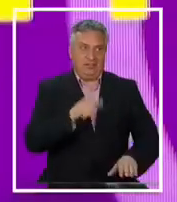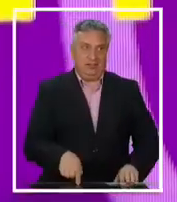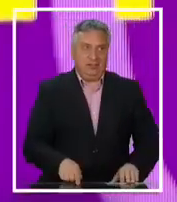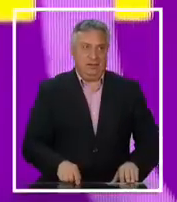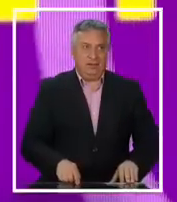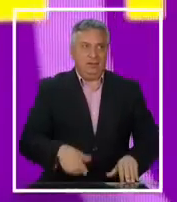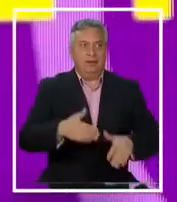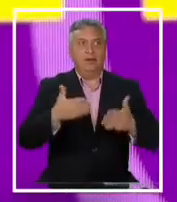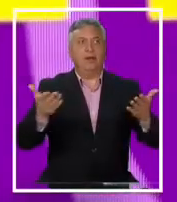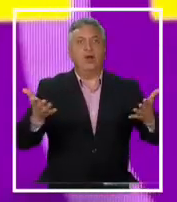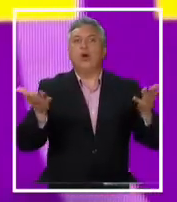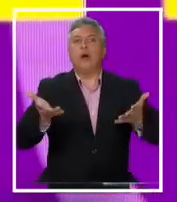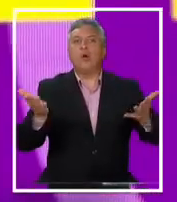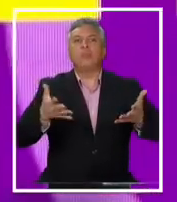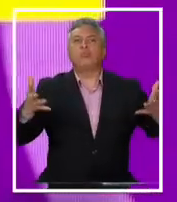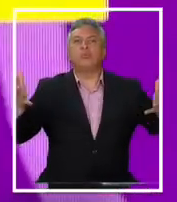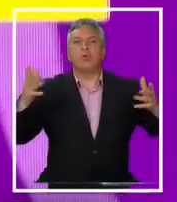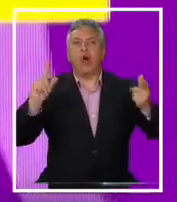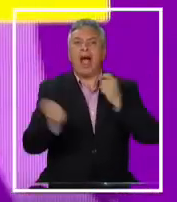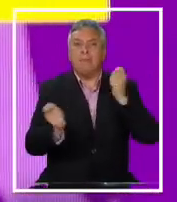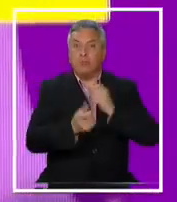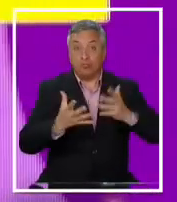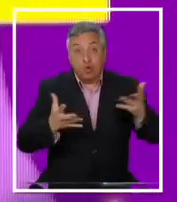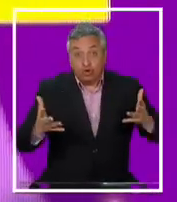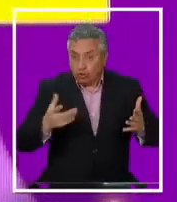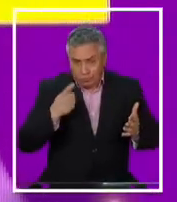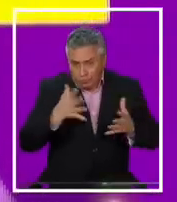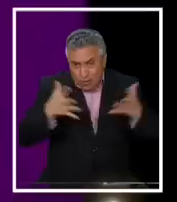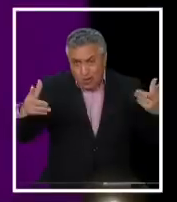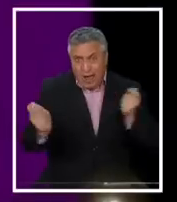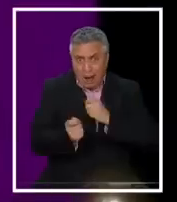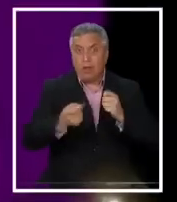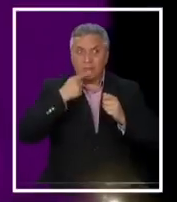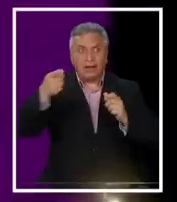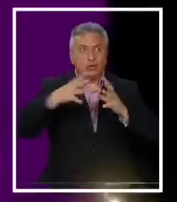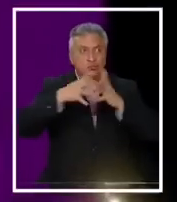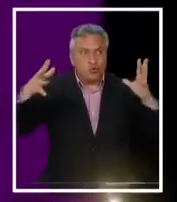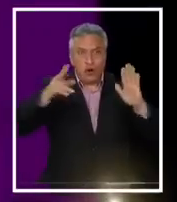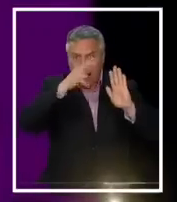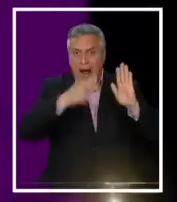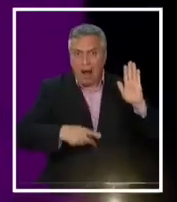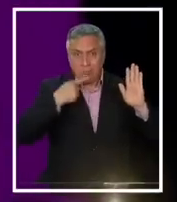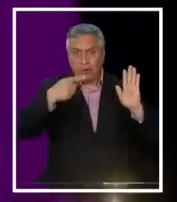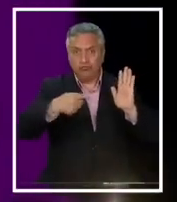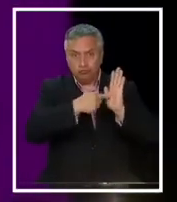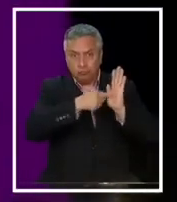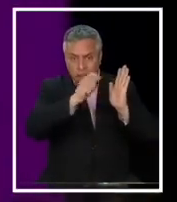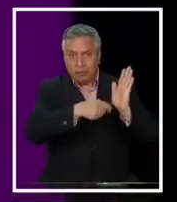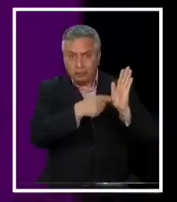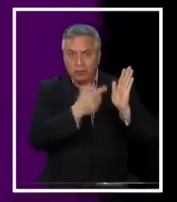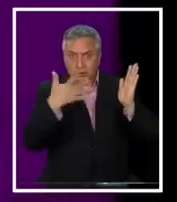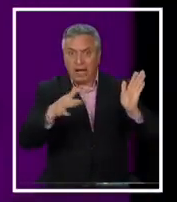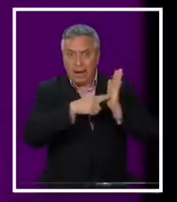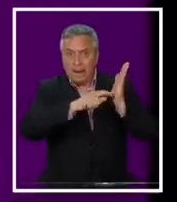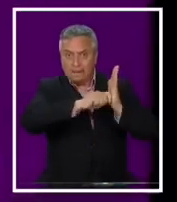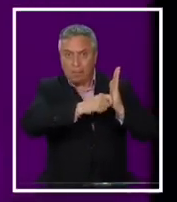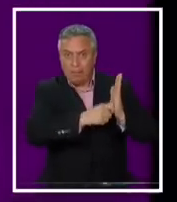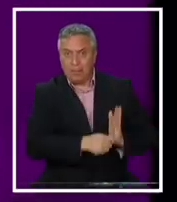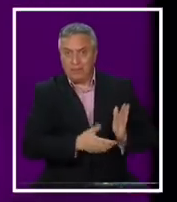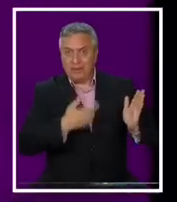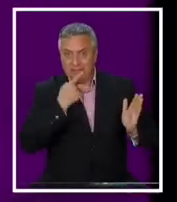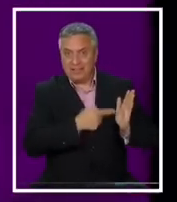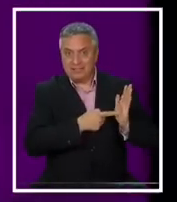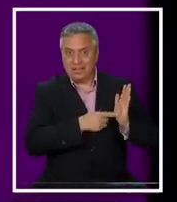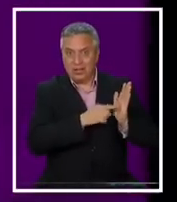Ya, pero a ver, pero cómo, ¿qué tantos cambios? ¿Por Muchos, pues ellos dicen que van a ser un montón de cambios que lo han firmado y rotulado. No me quedó